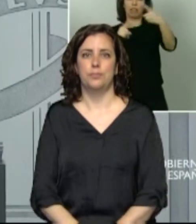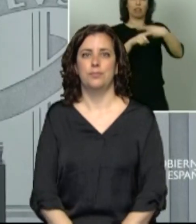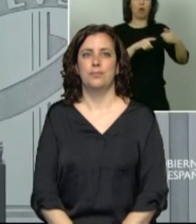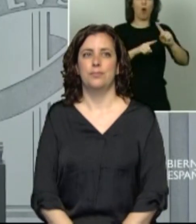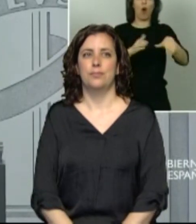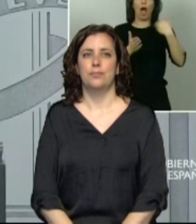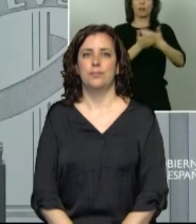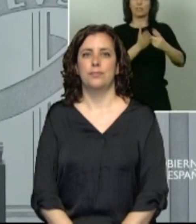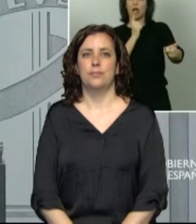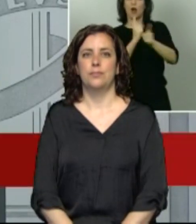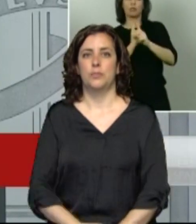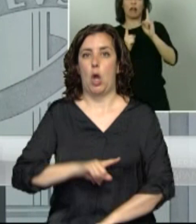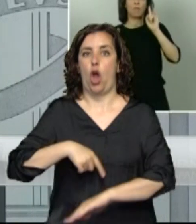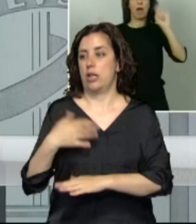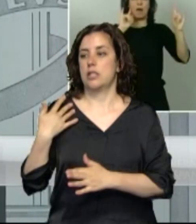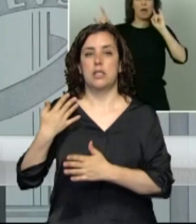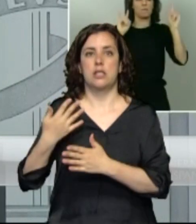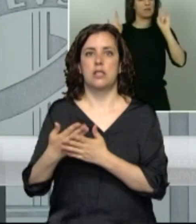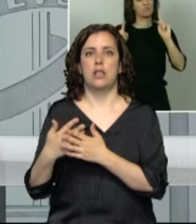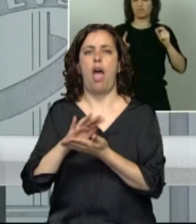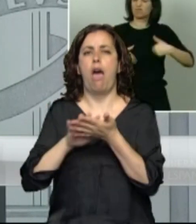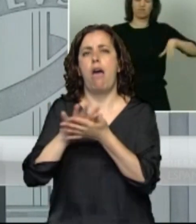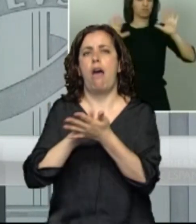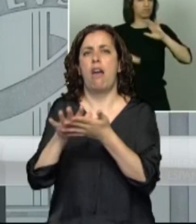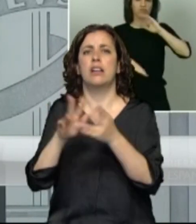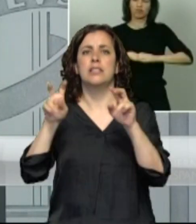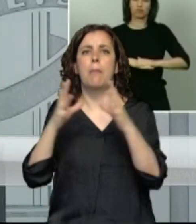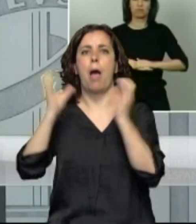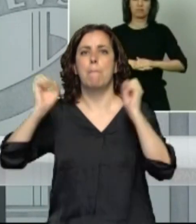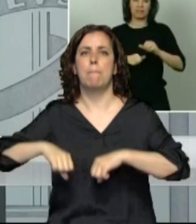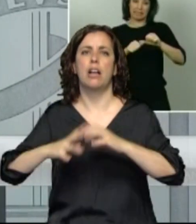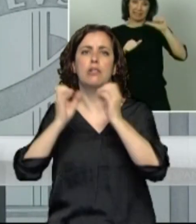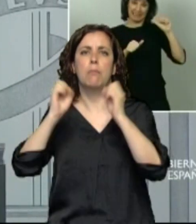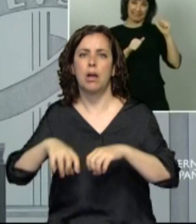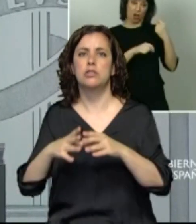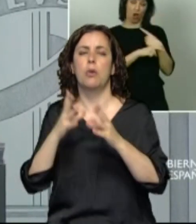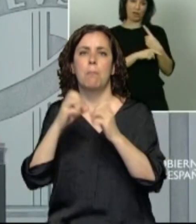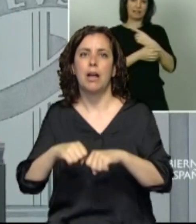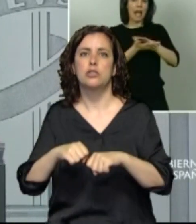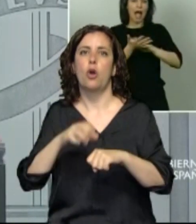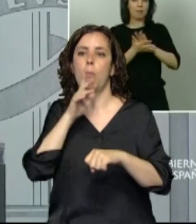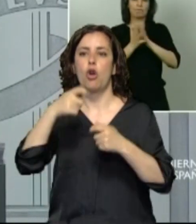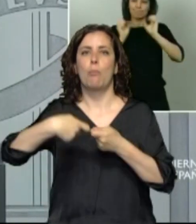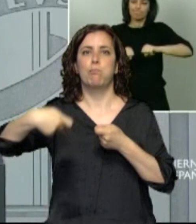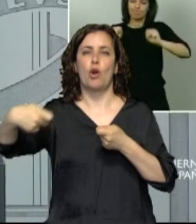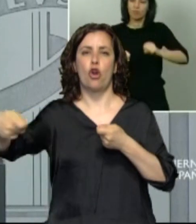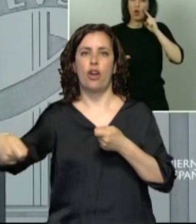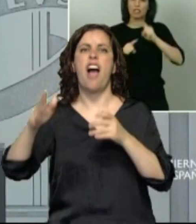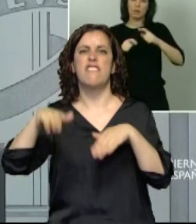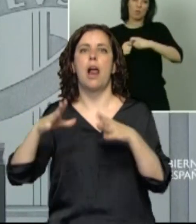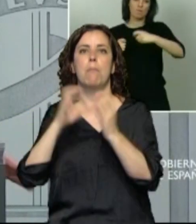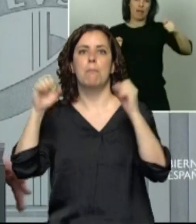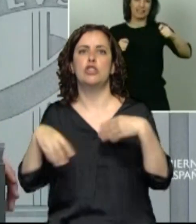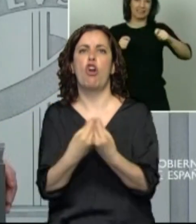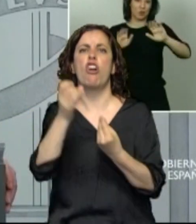En las últimas horas se ha hablado mucho de los pactos que se han llevado a cabo para sacar adelante la última prórroga. Le quiero